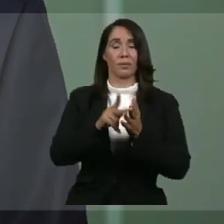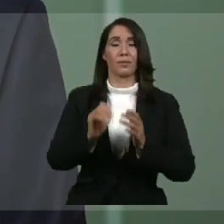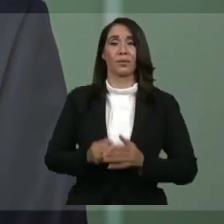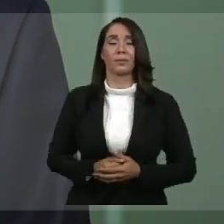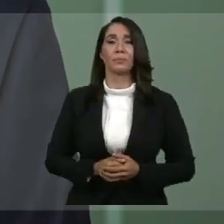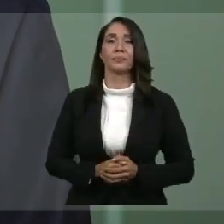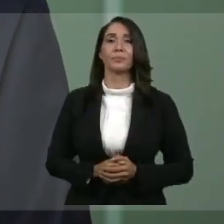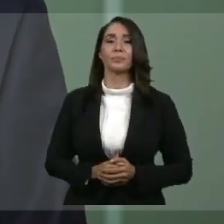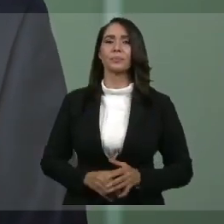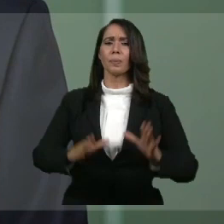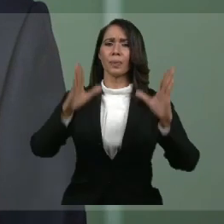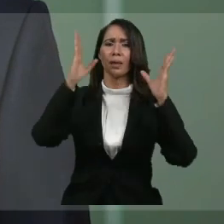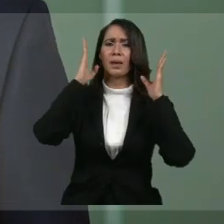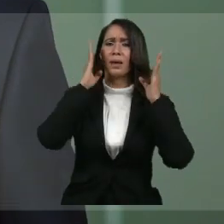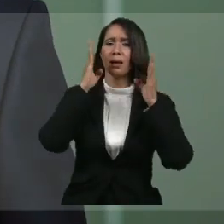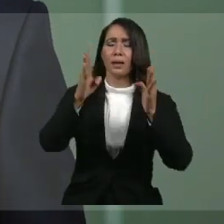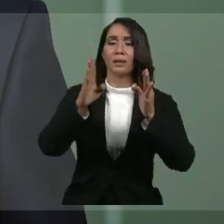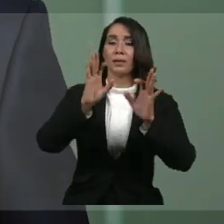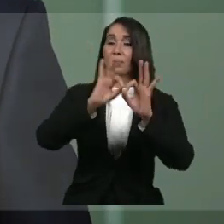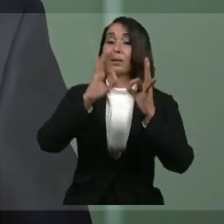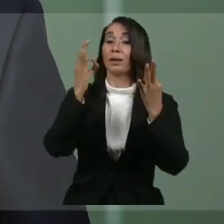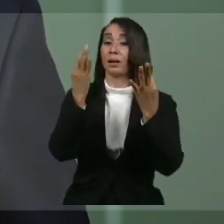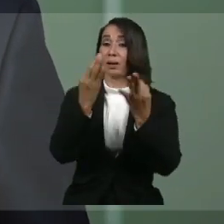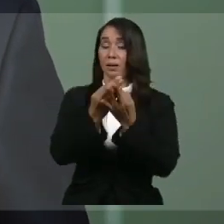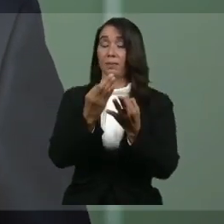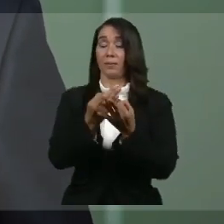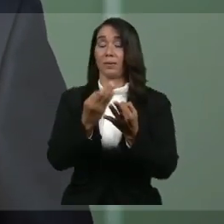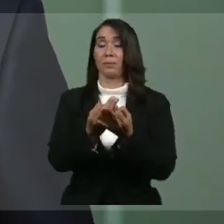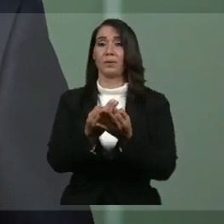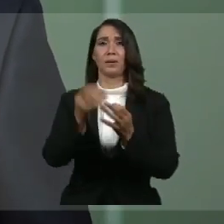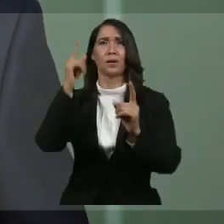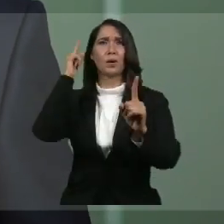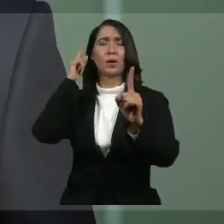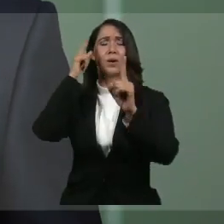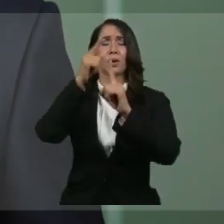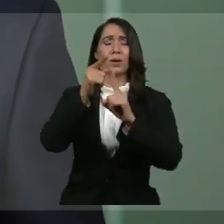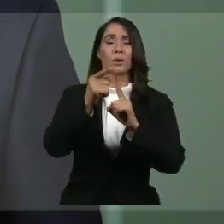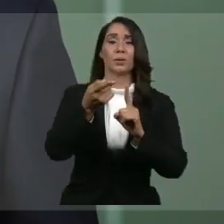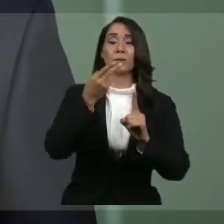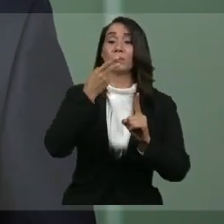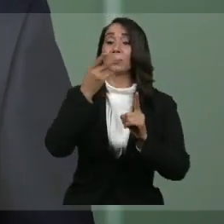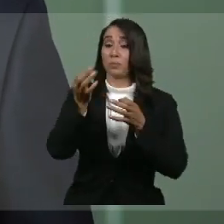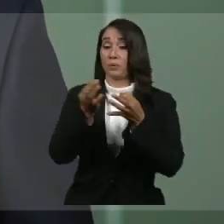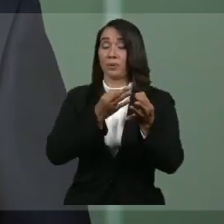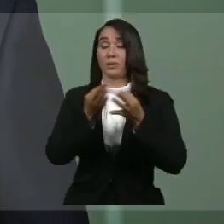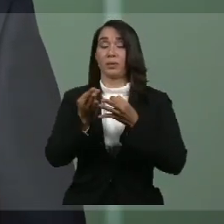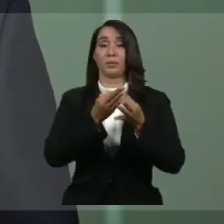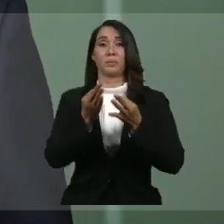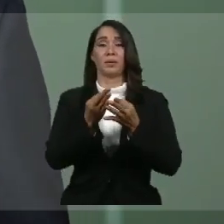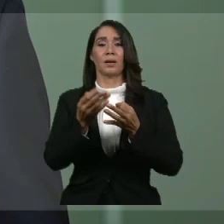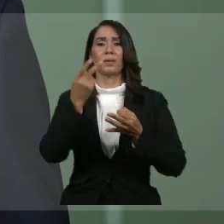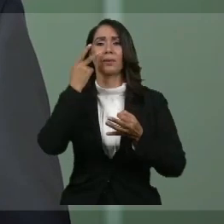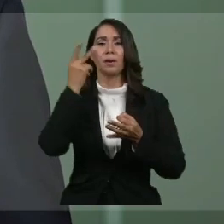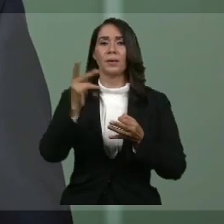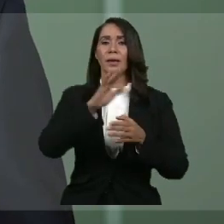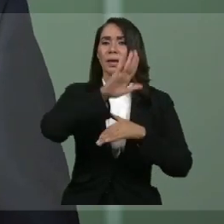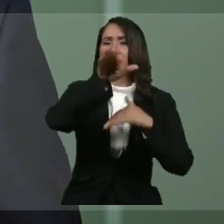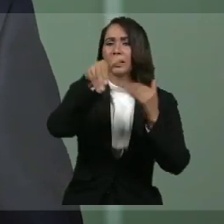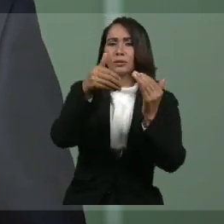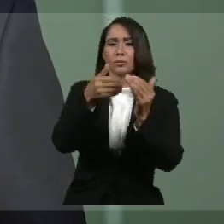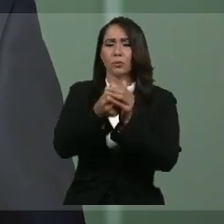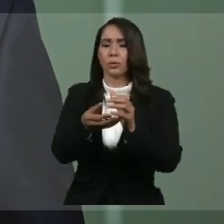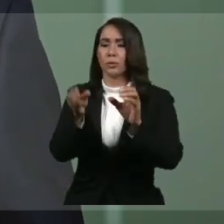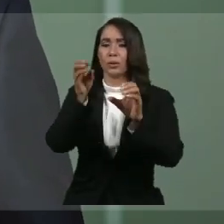atendiendo a las familias, con el objetivo de garantizar, como les he dicho tantas veces, que nadie se quede